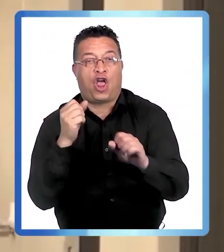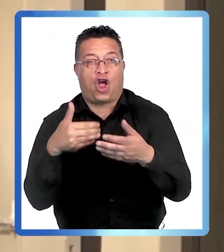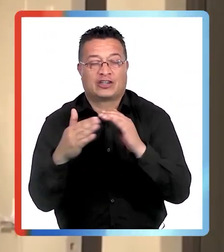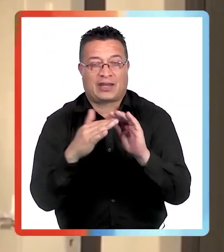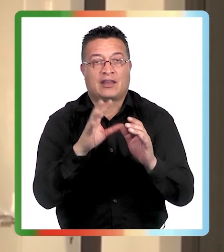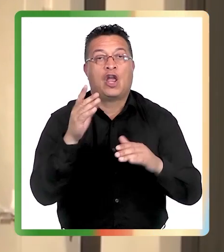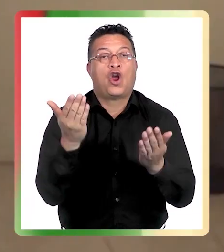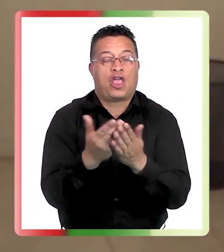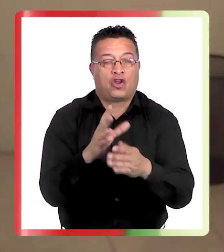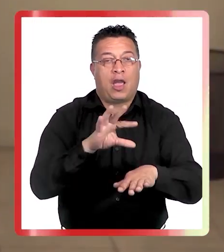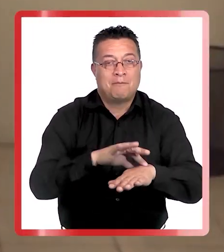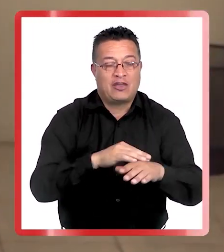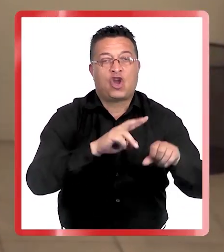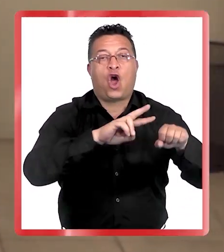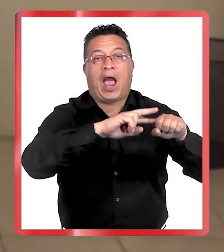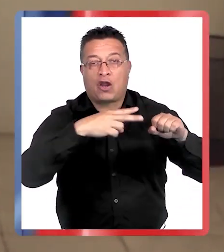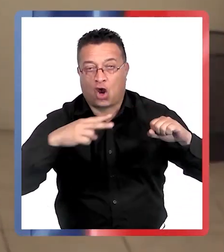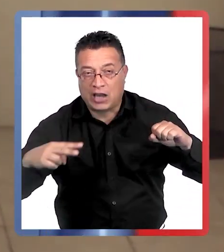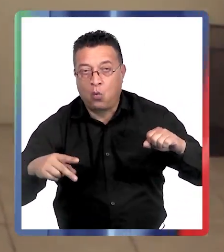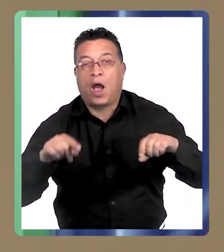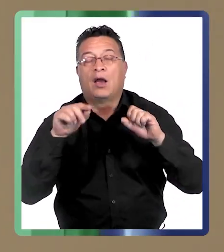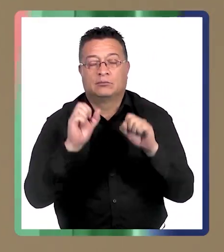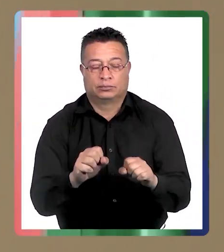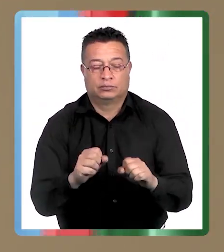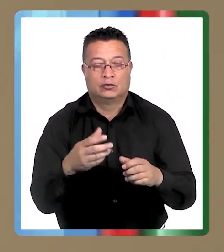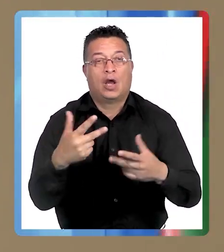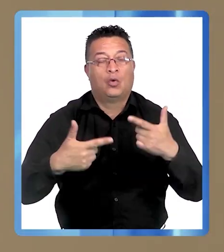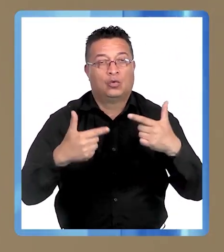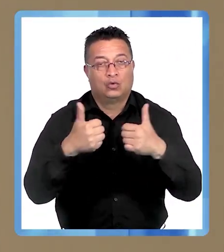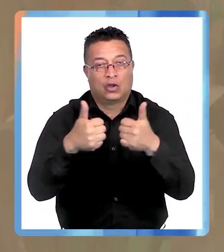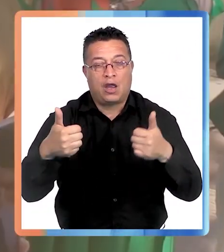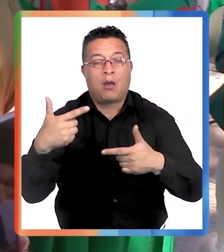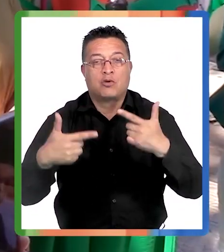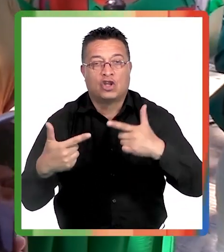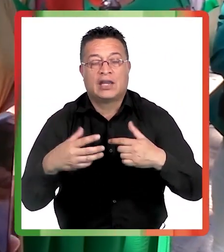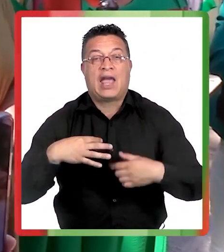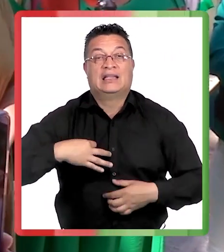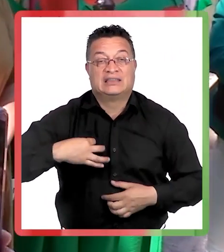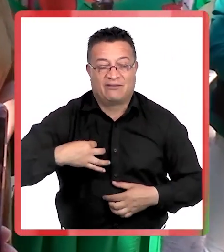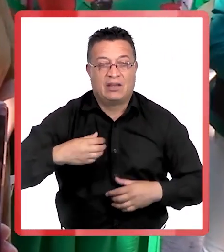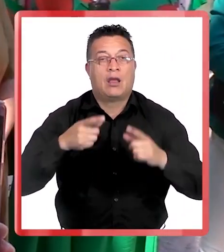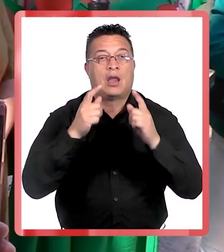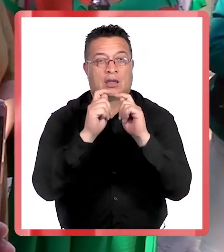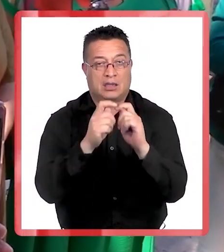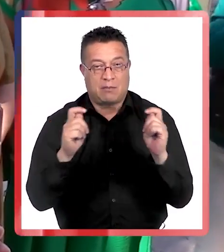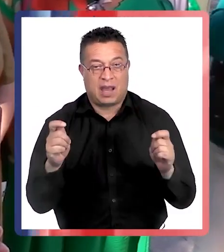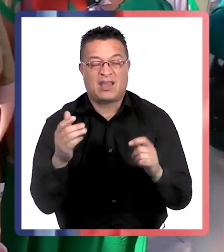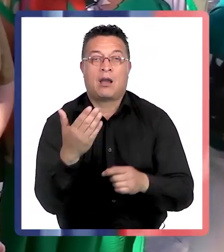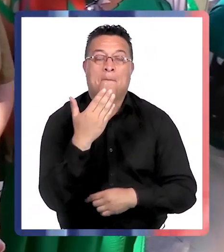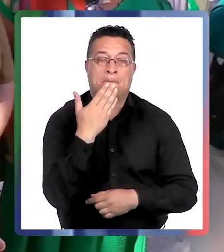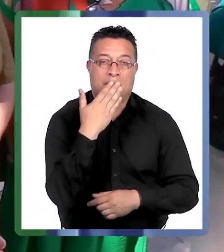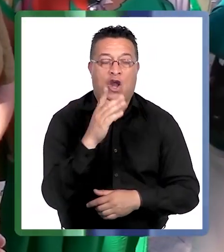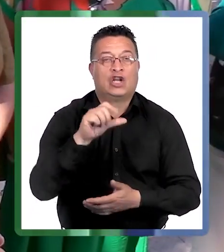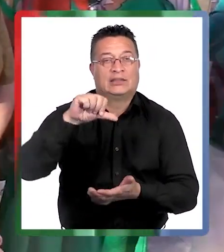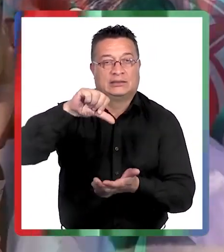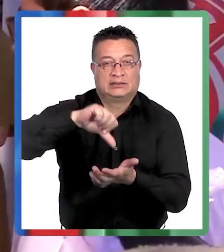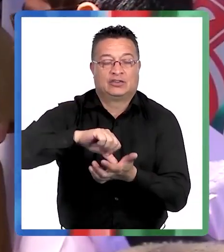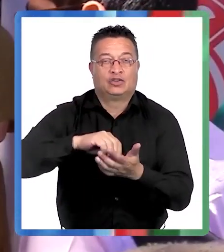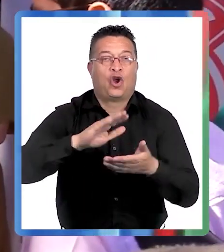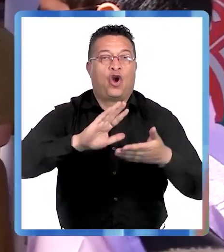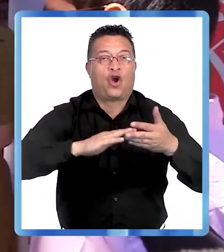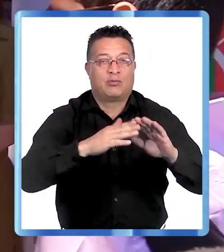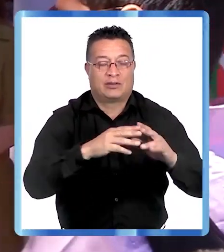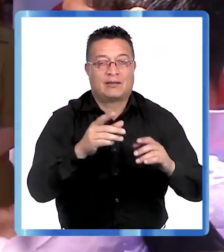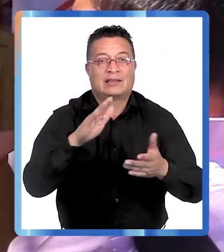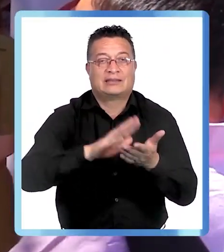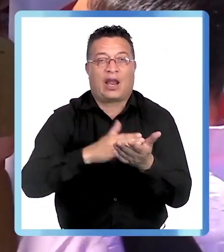Médico Capítulo Aconcagua, además de autoridades políticas y civiles, iniciaron una campaña para un mejor centro comunitario de salud